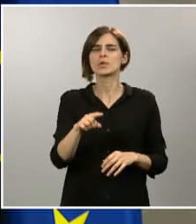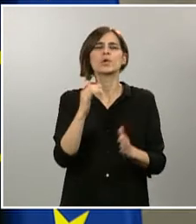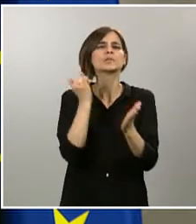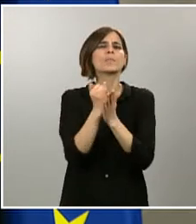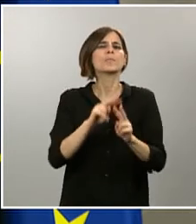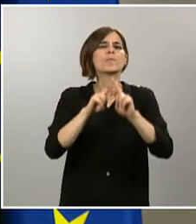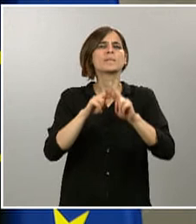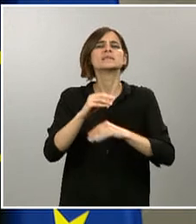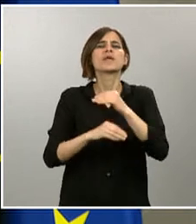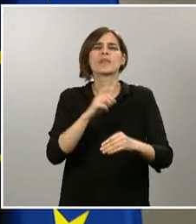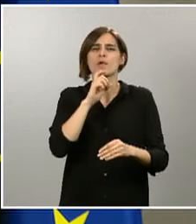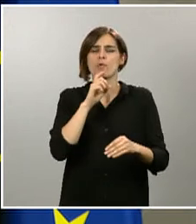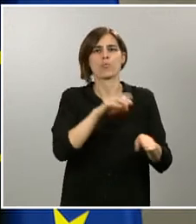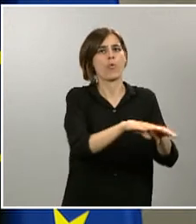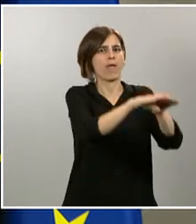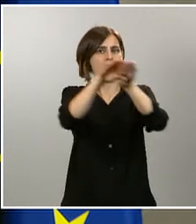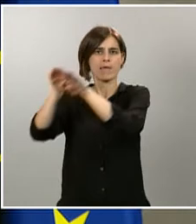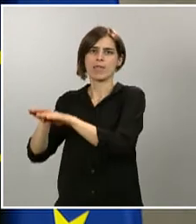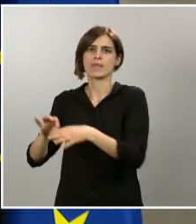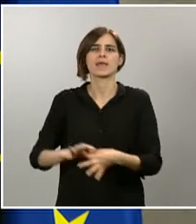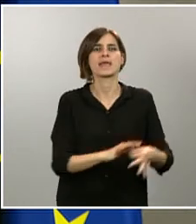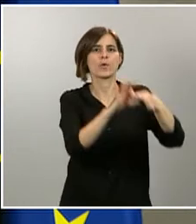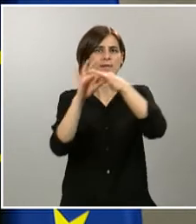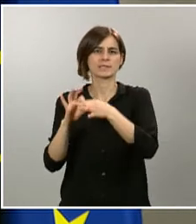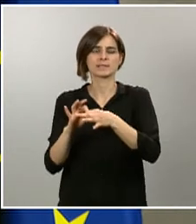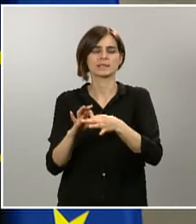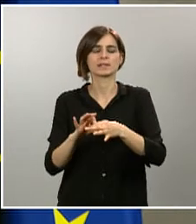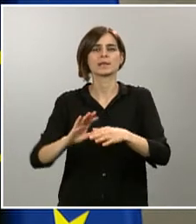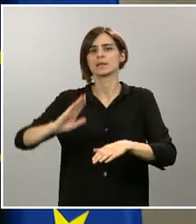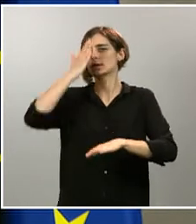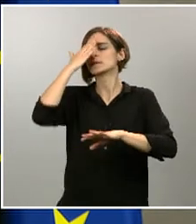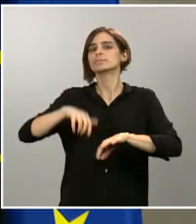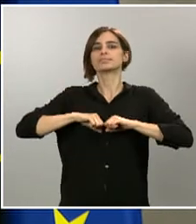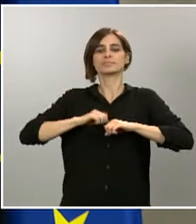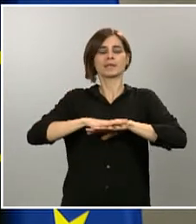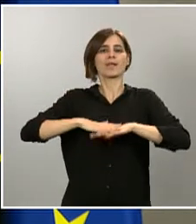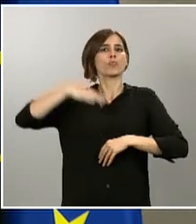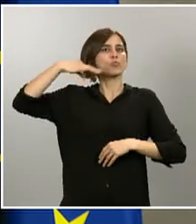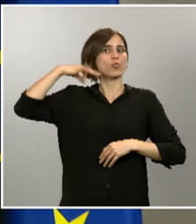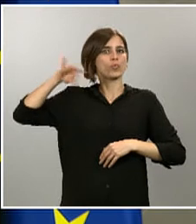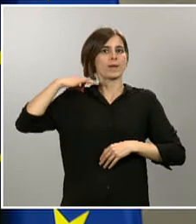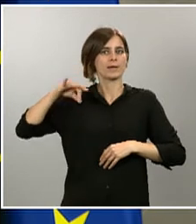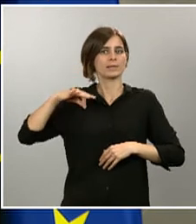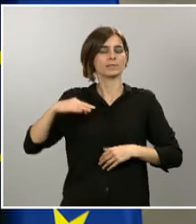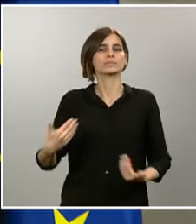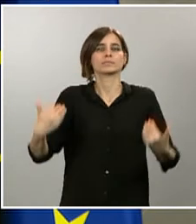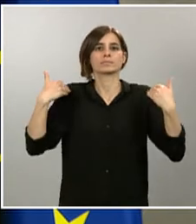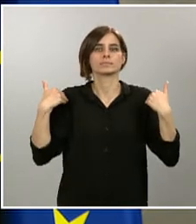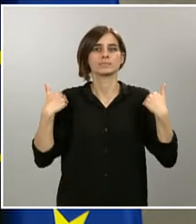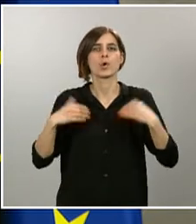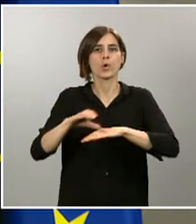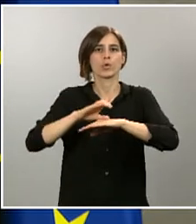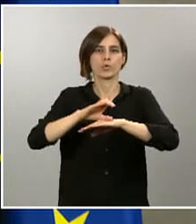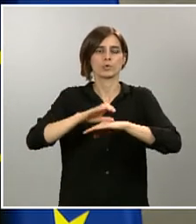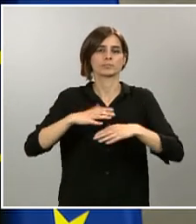y se realizan en una única red que dirigen las autoridades sanitarias, en este caso, de las comunidades autónomas. En efecto,